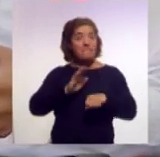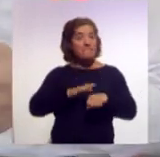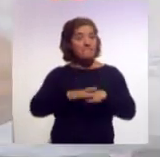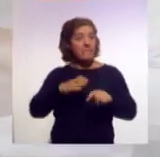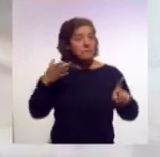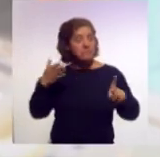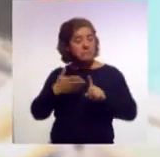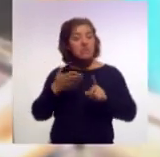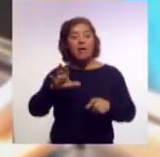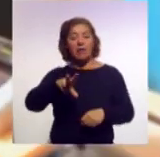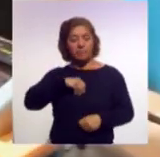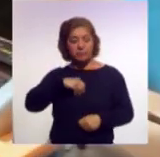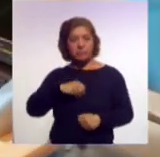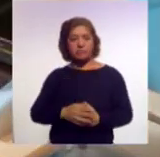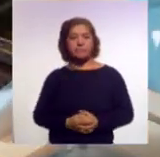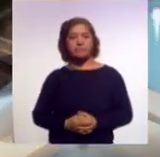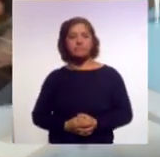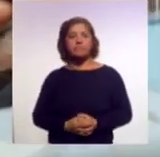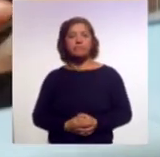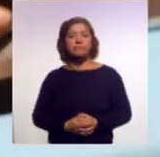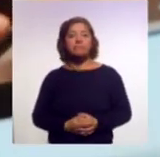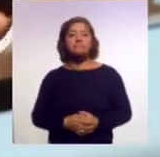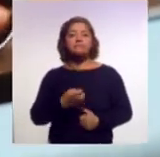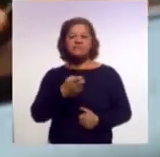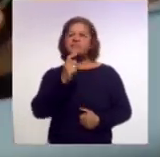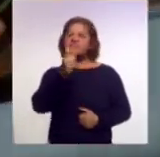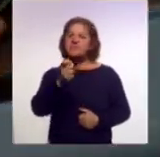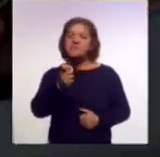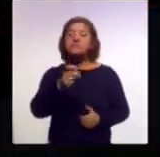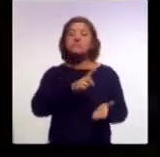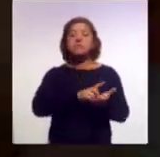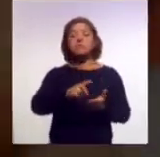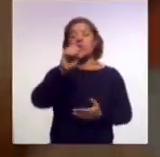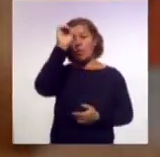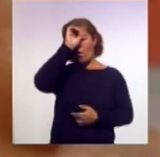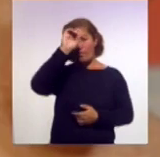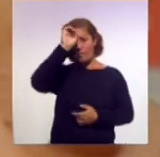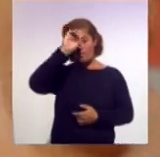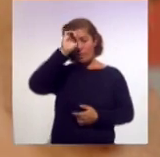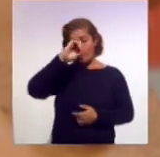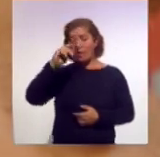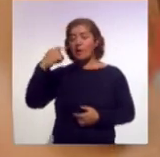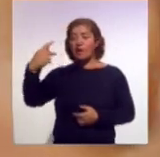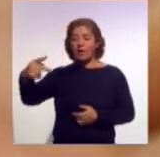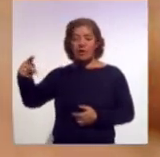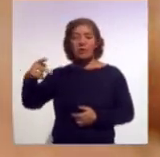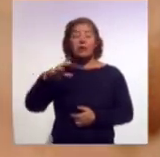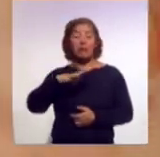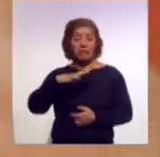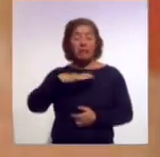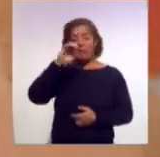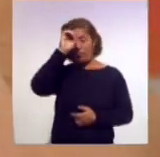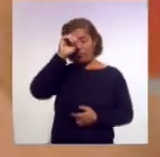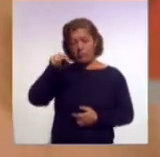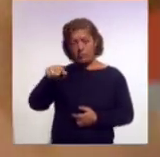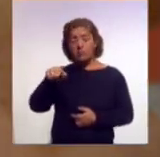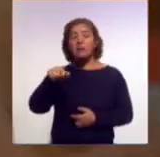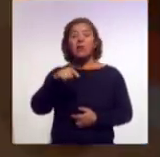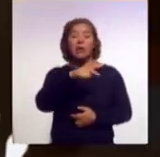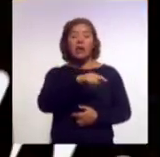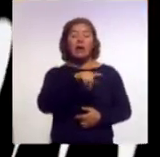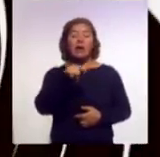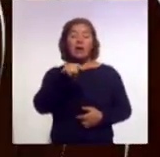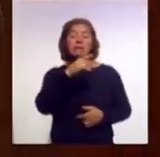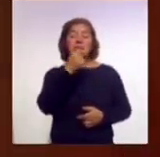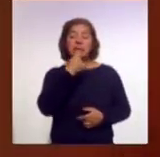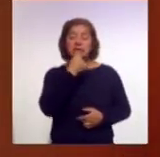en las adopciones, que es el derecho a opinar, el derecho que tiene una niña, niña o adolescente que va a ser adoptado y que